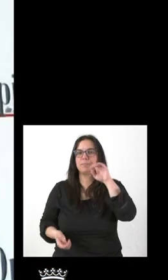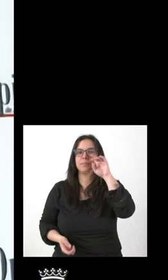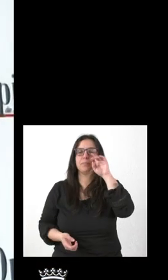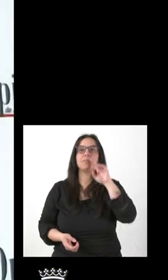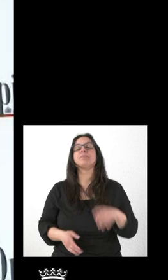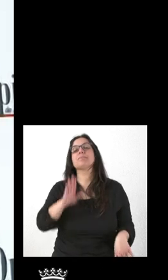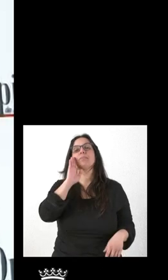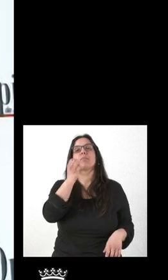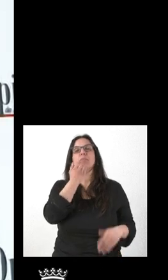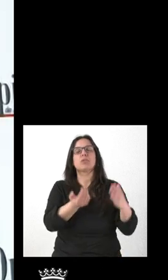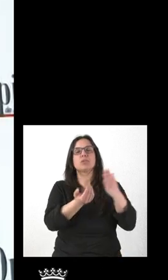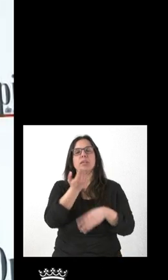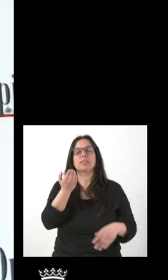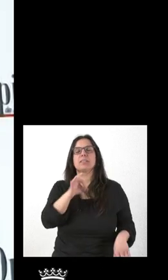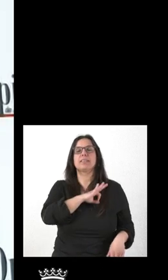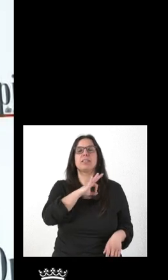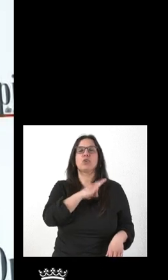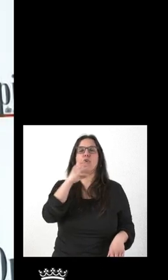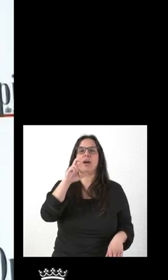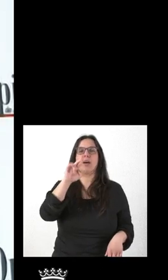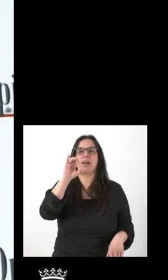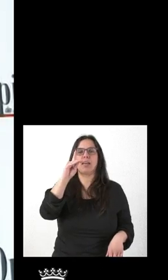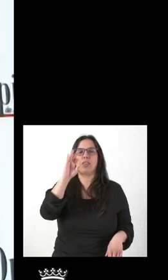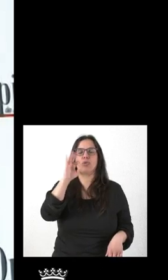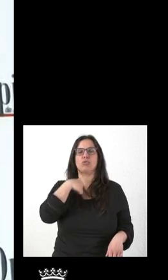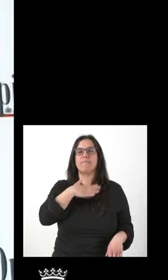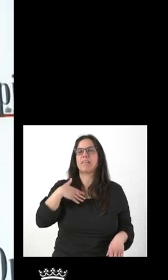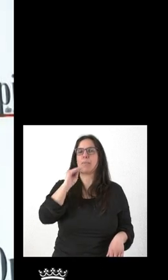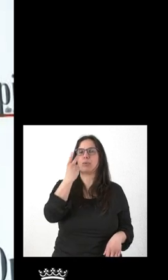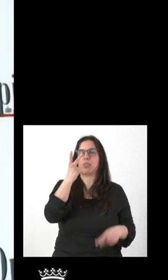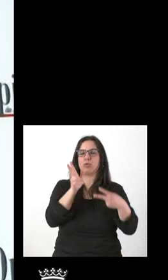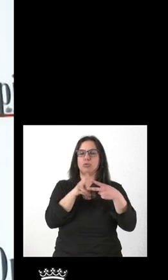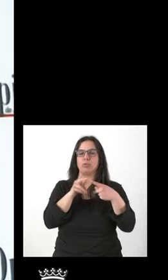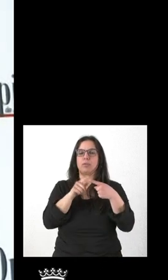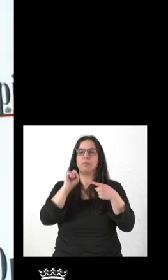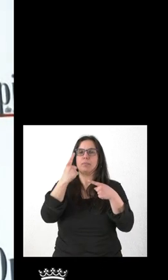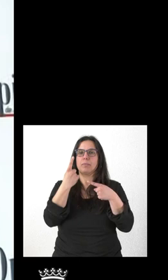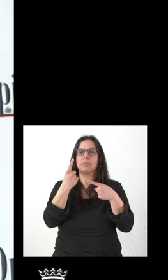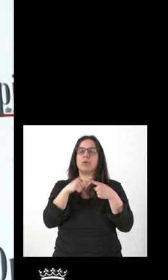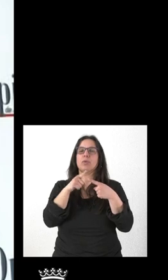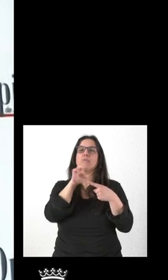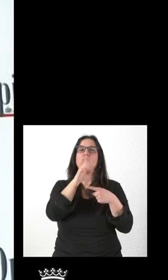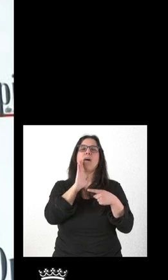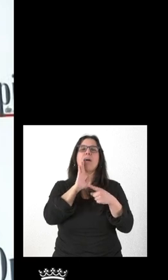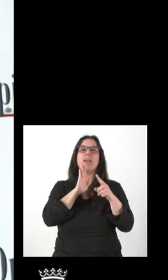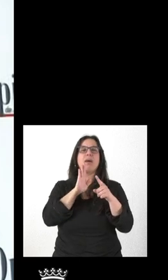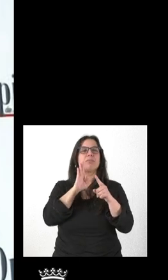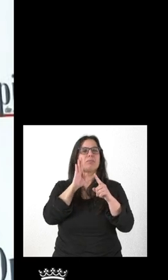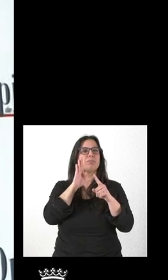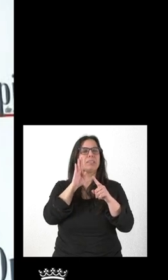Hola, buenos días, señor Carrero. Yo le quería preguntar dos cosas. En primer lugar, en una precisión, ha hablado de 15 millones